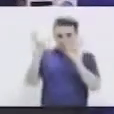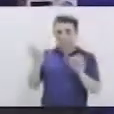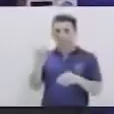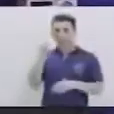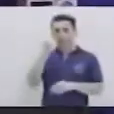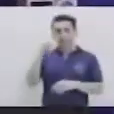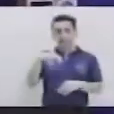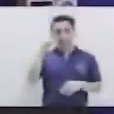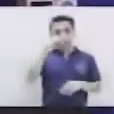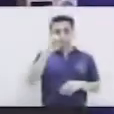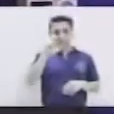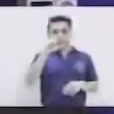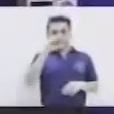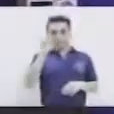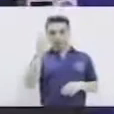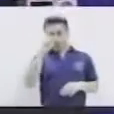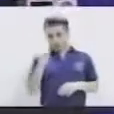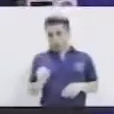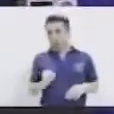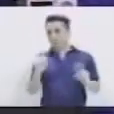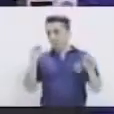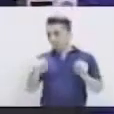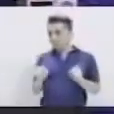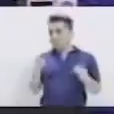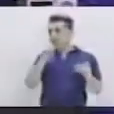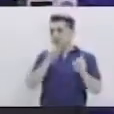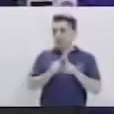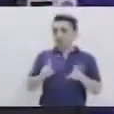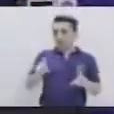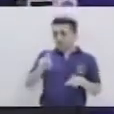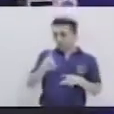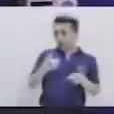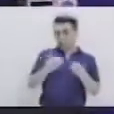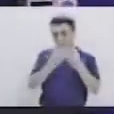¿verdad? Y un gusano y muchas tortolitas.